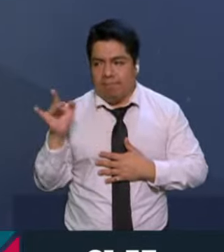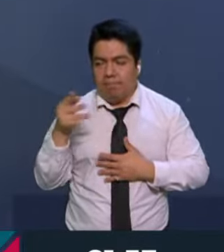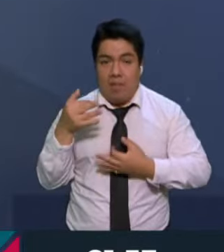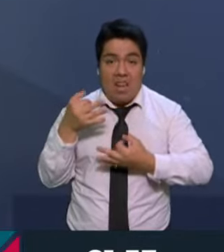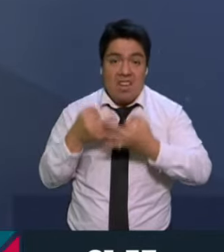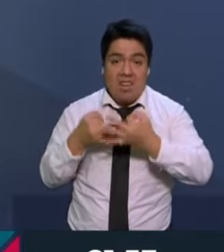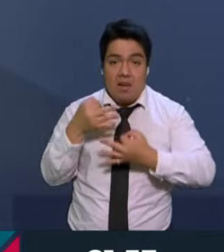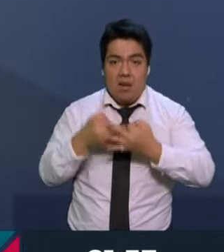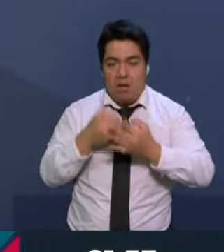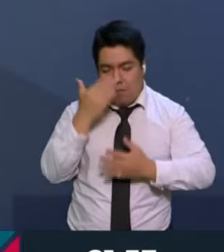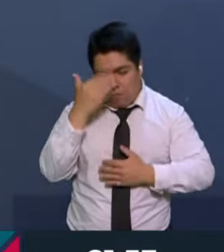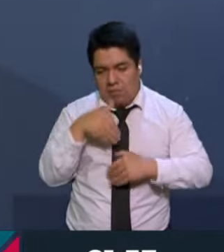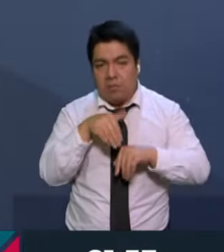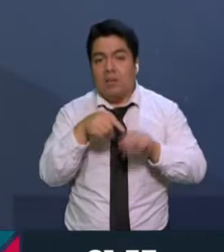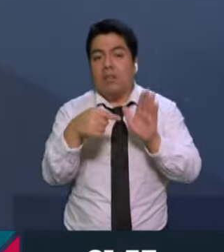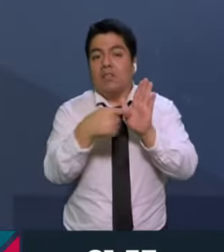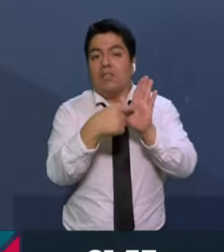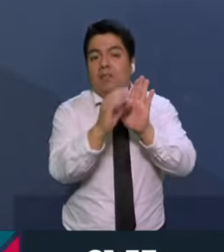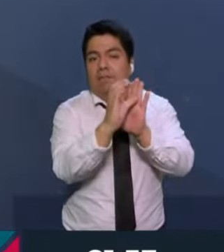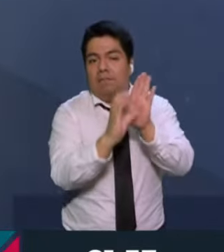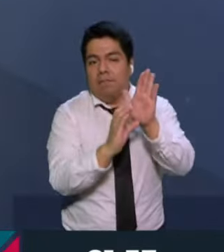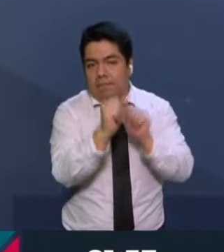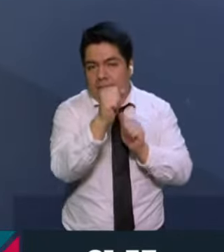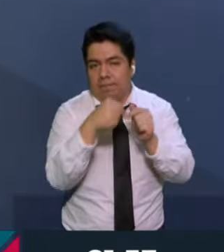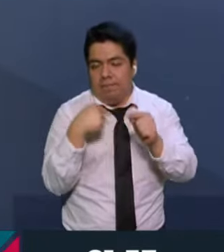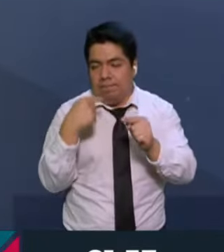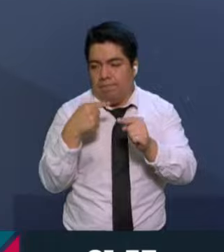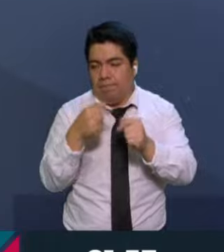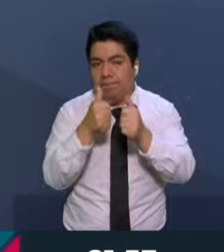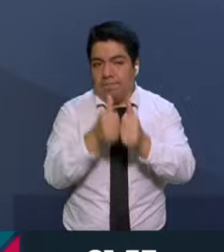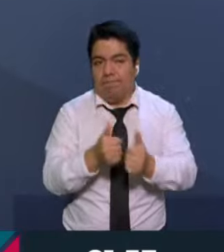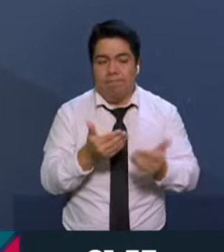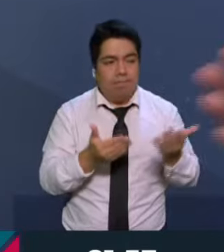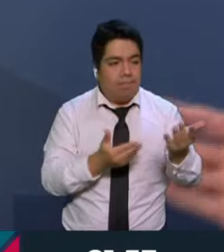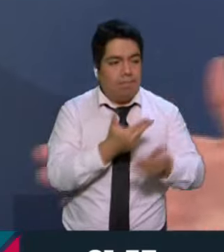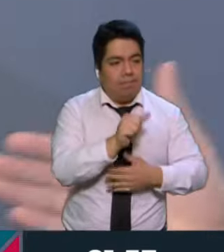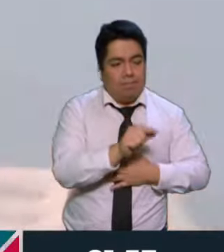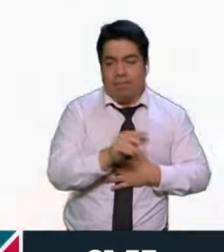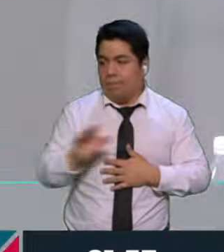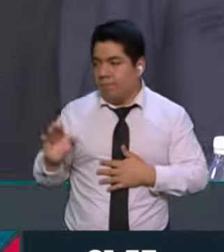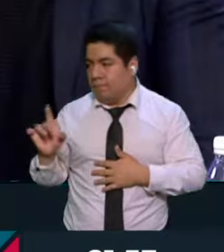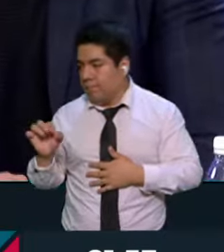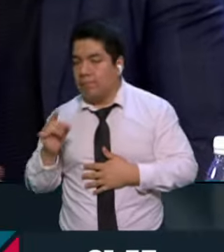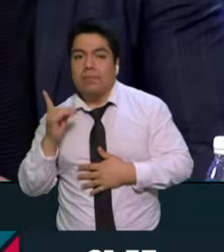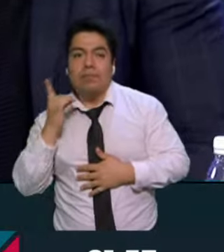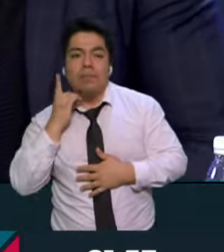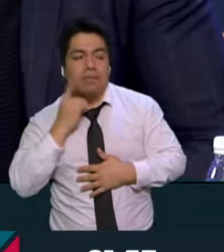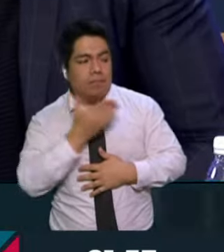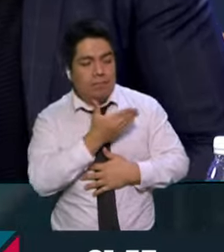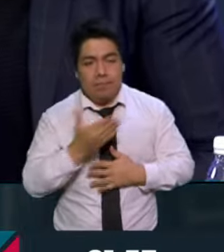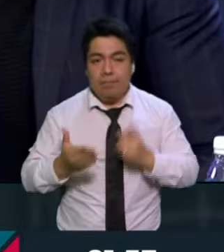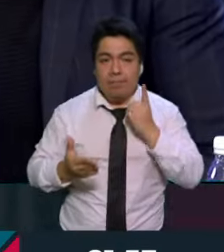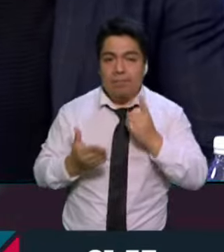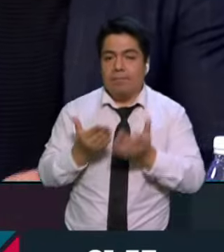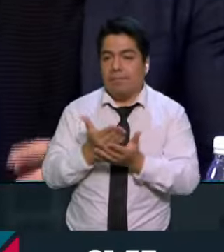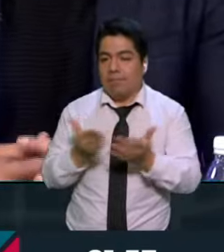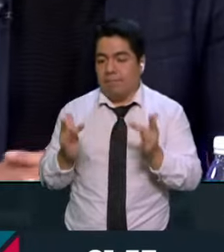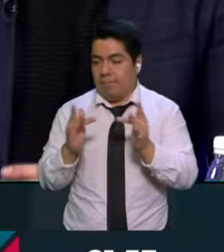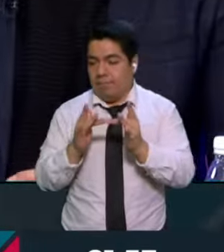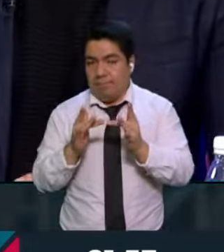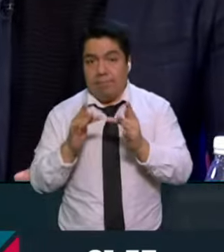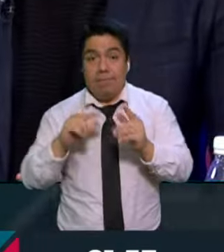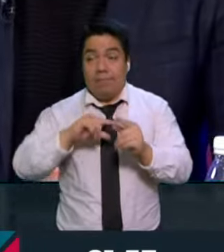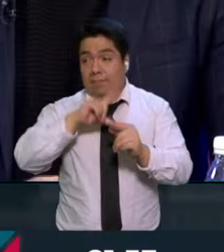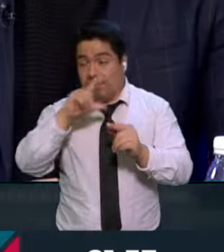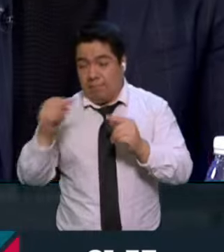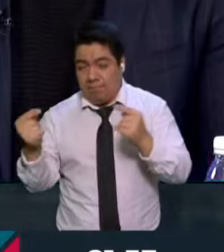tribunal, nada más que sostenga la interpretación de los últimos años. Hamlet, Federico, diputados, les agradezco mucho por acompañarnos y también dejar la puerta abierta para